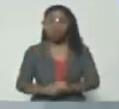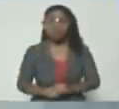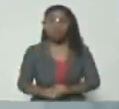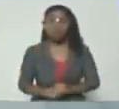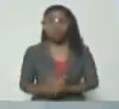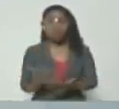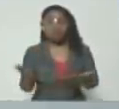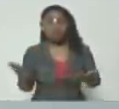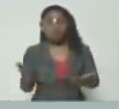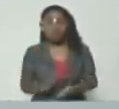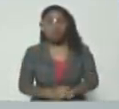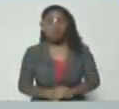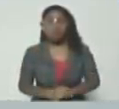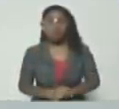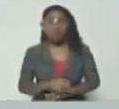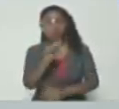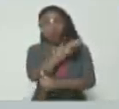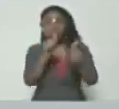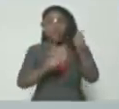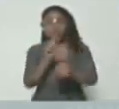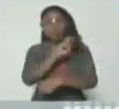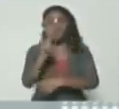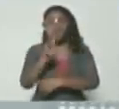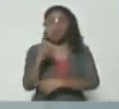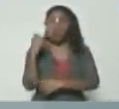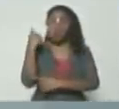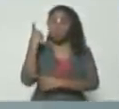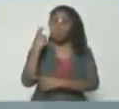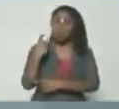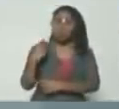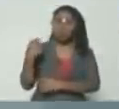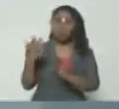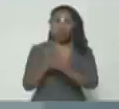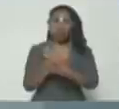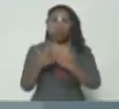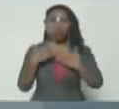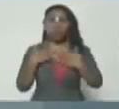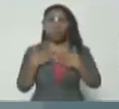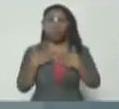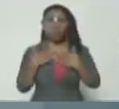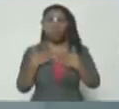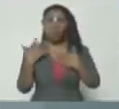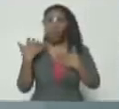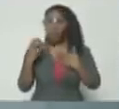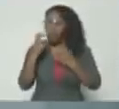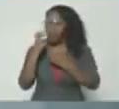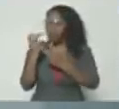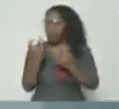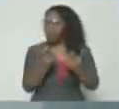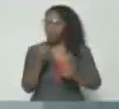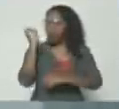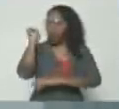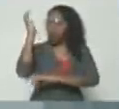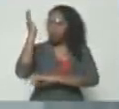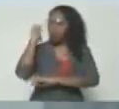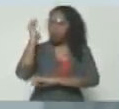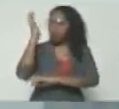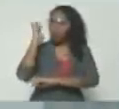la vicepresidenta me preguntó a mí, ¿tenemos invitación para la Asamblea